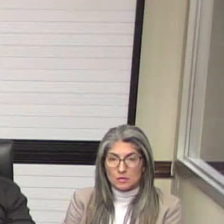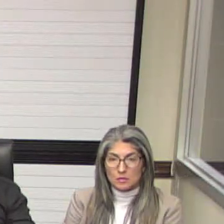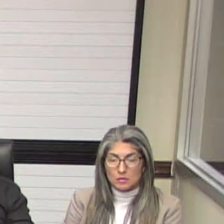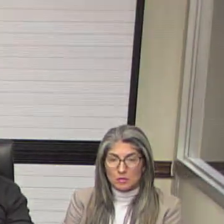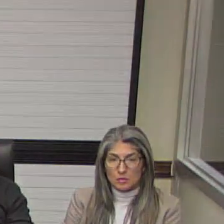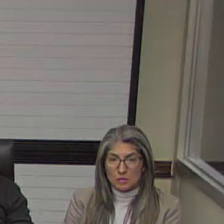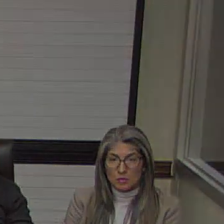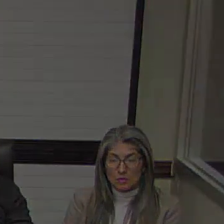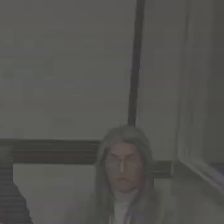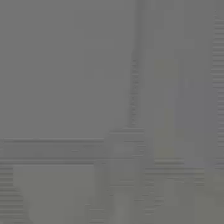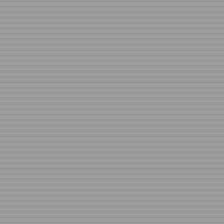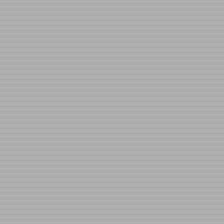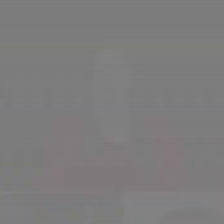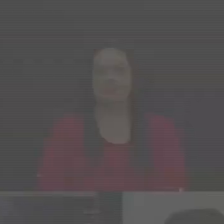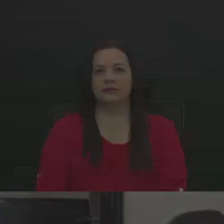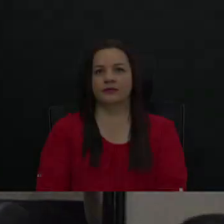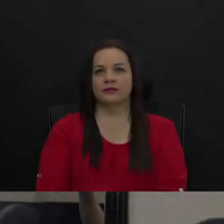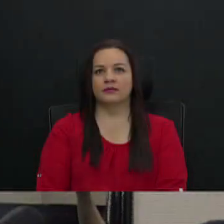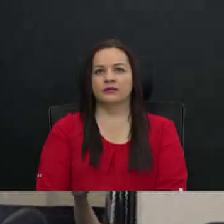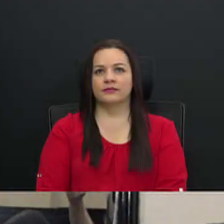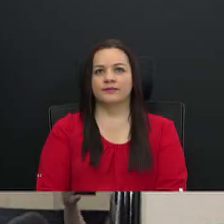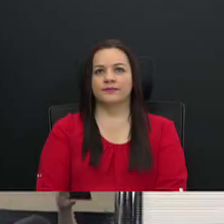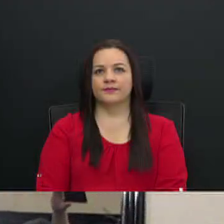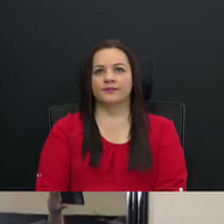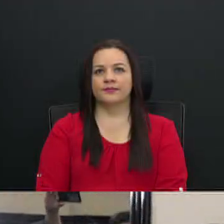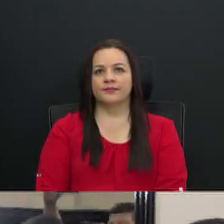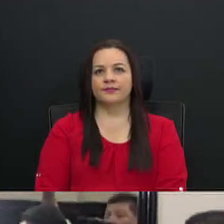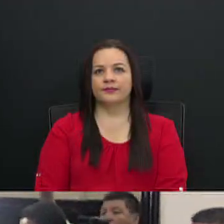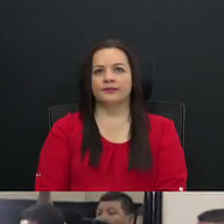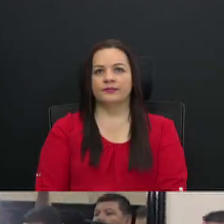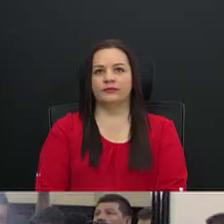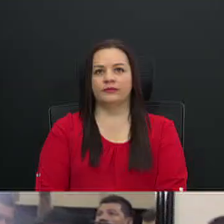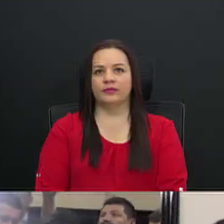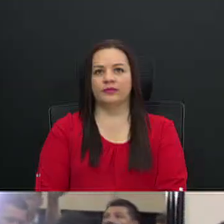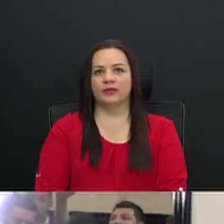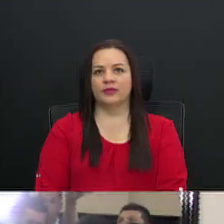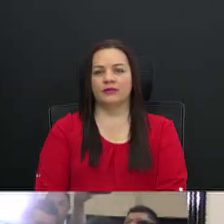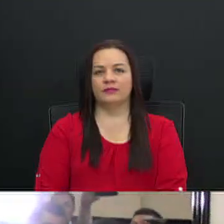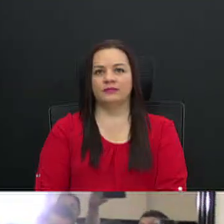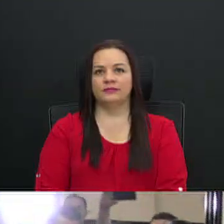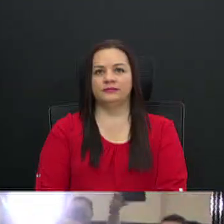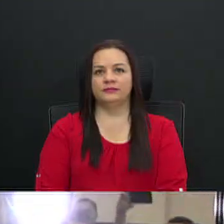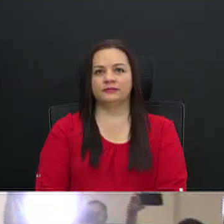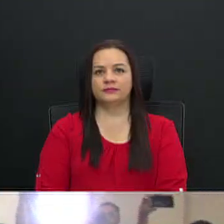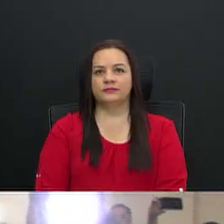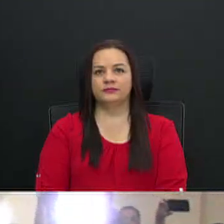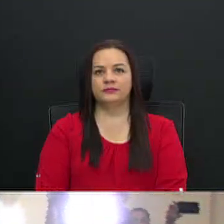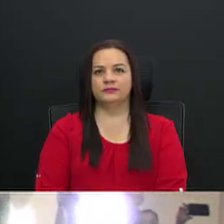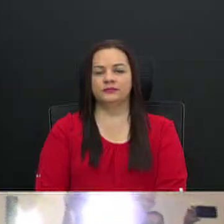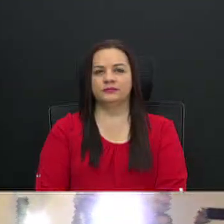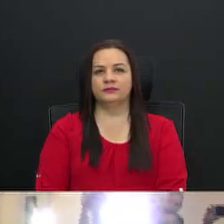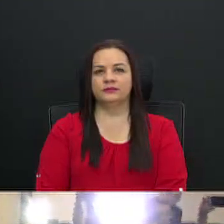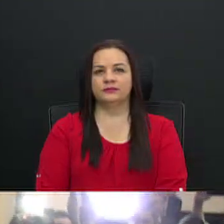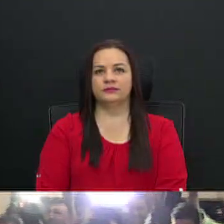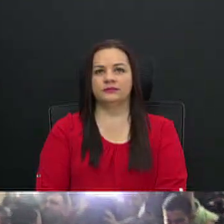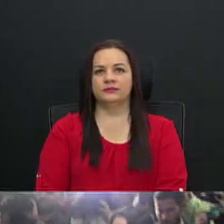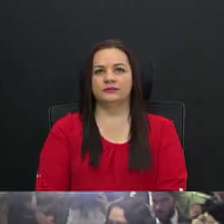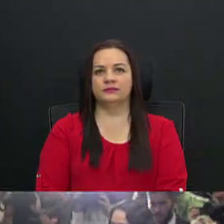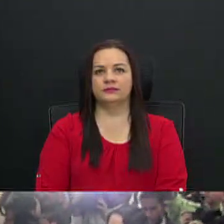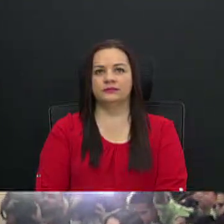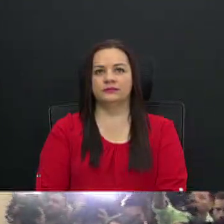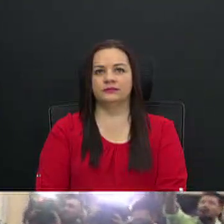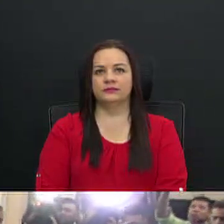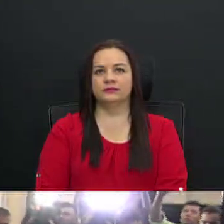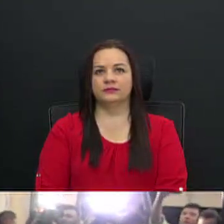a los 11.000 millones de colones. El alto déficit fiscal con el que cerró el 2019 alarmó a los diputados, y es que esa cifra